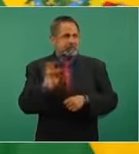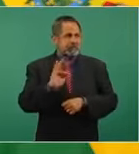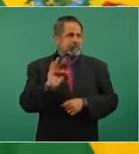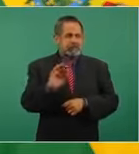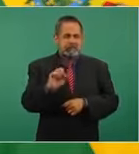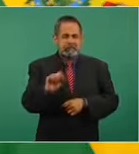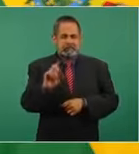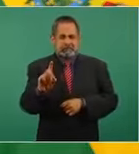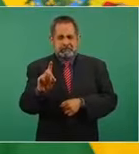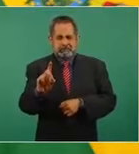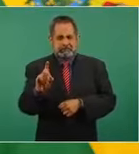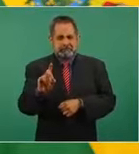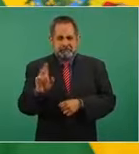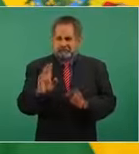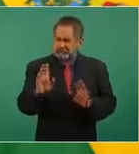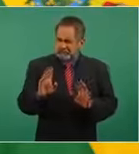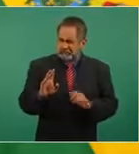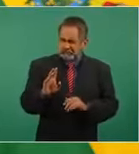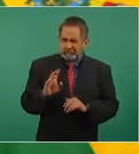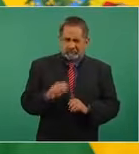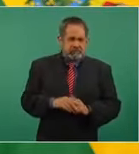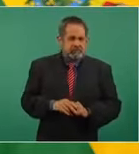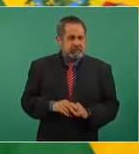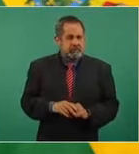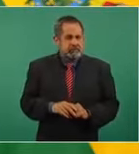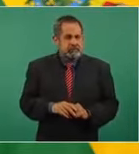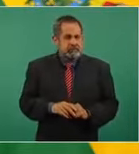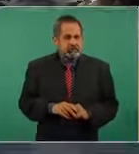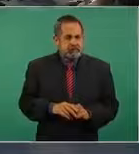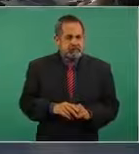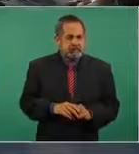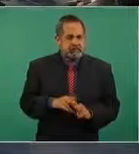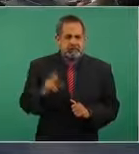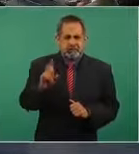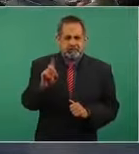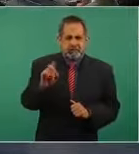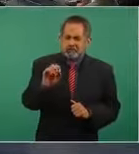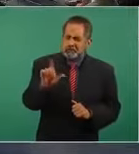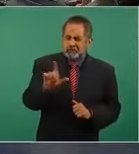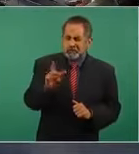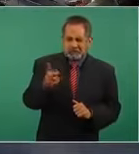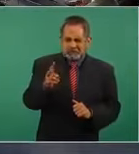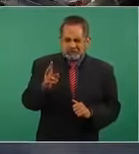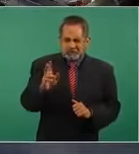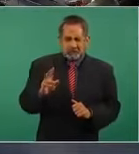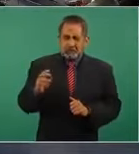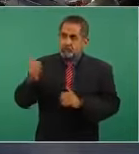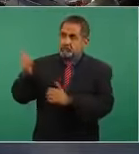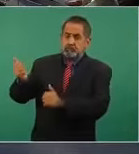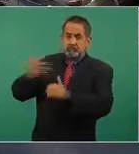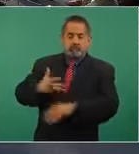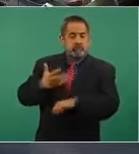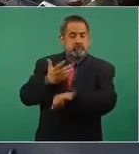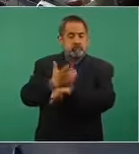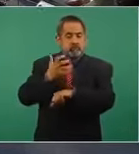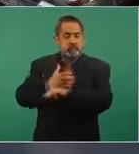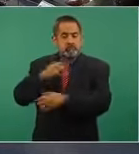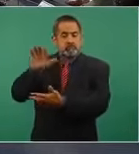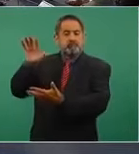o lunes, nos envían de Estados Unidos